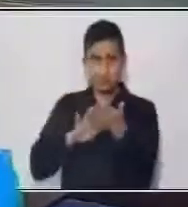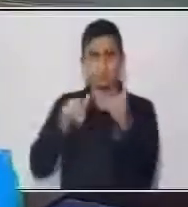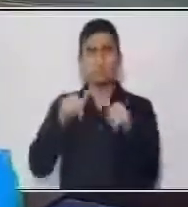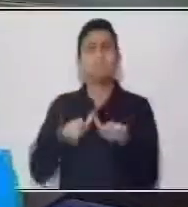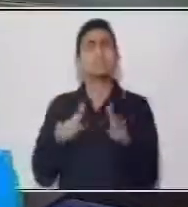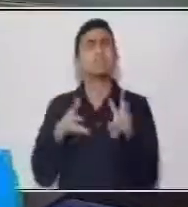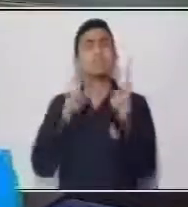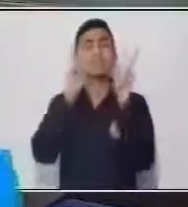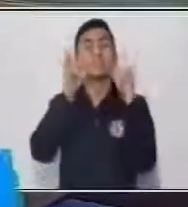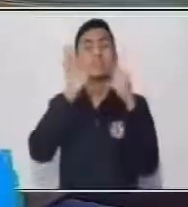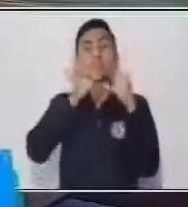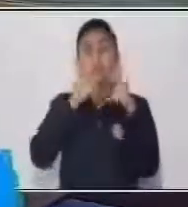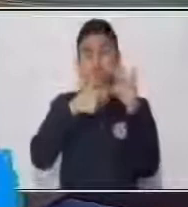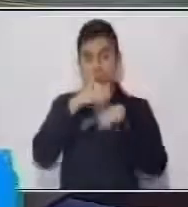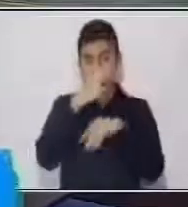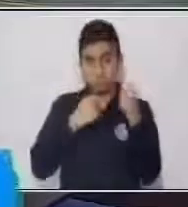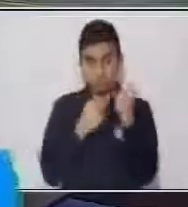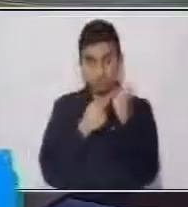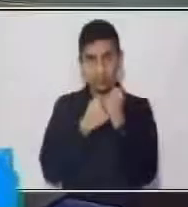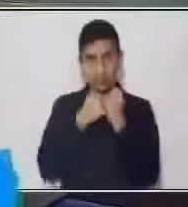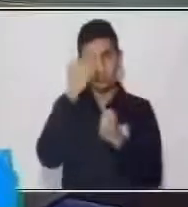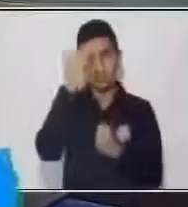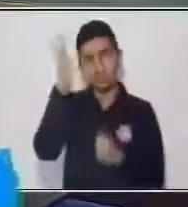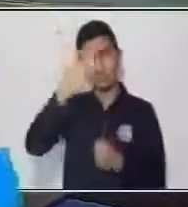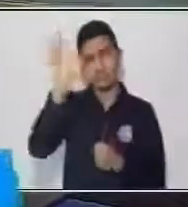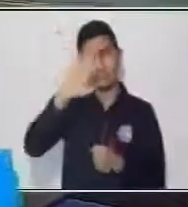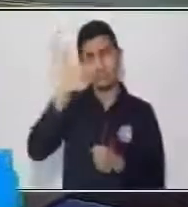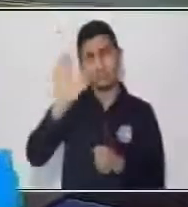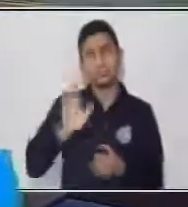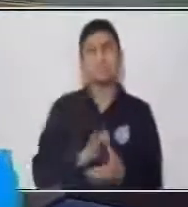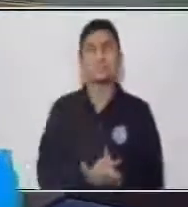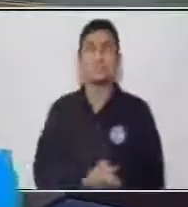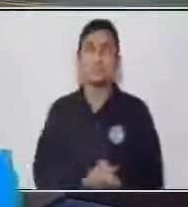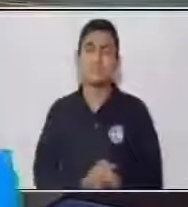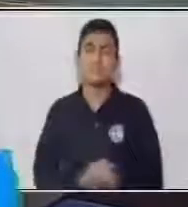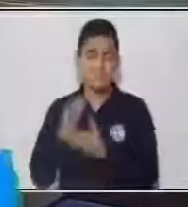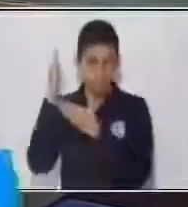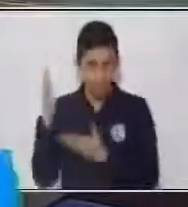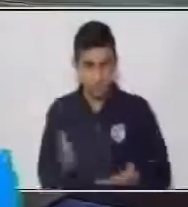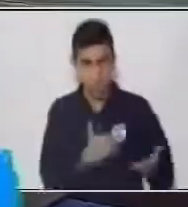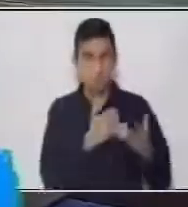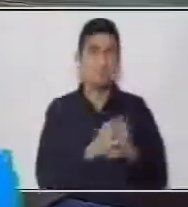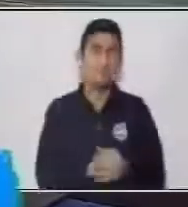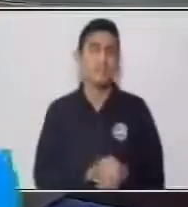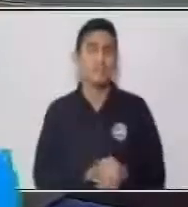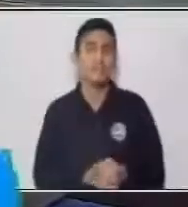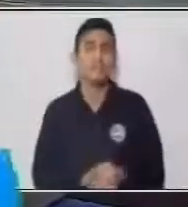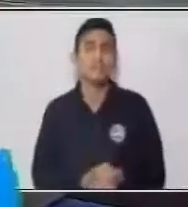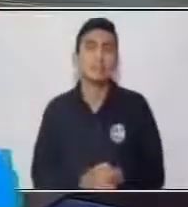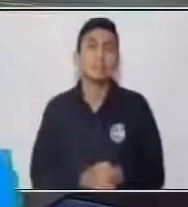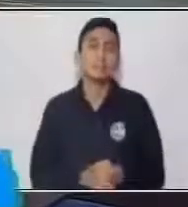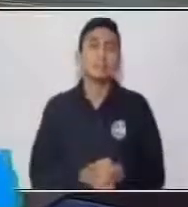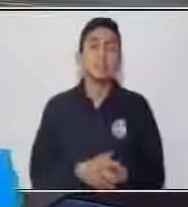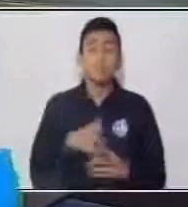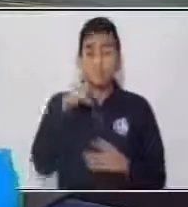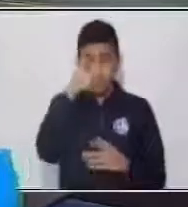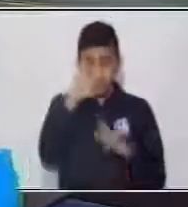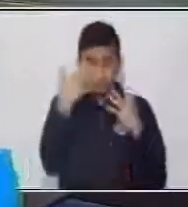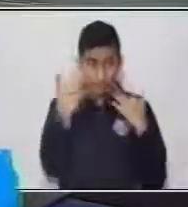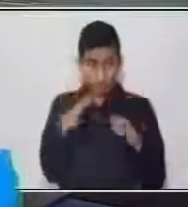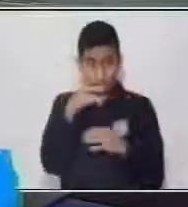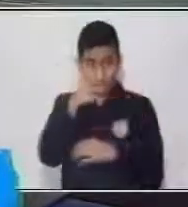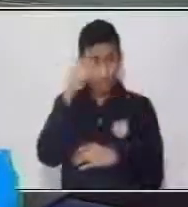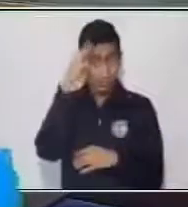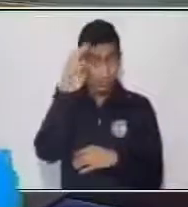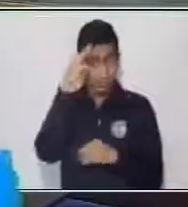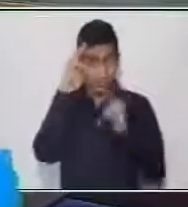Lenguaje de Señas nos acompaña Abdi. Hola Abdi, bienvenido. Bueno, si te recuerdas en el